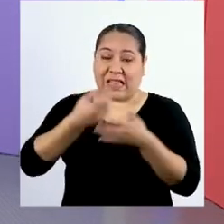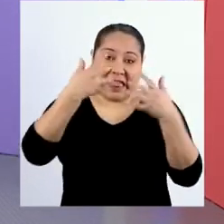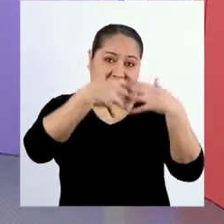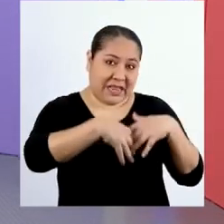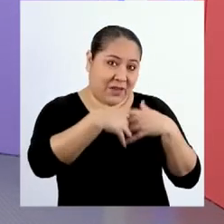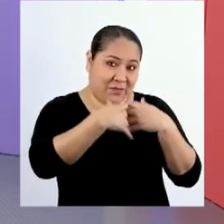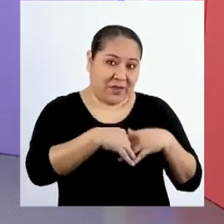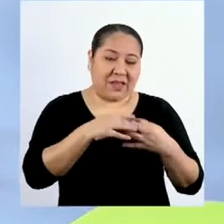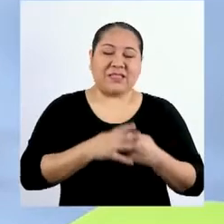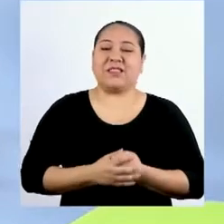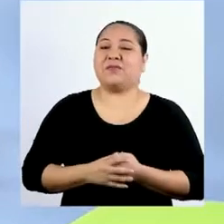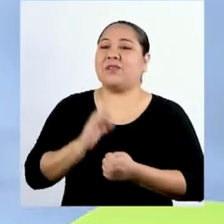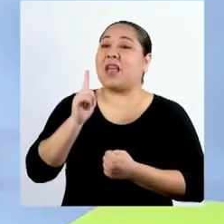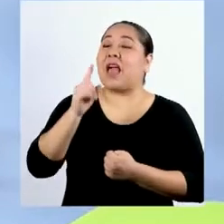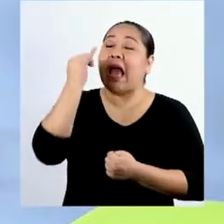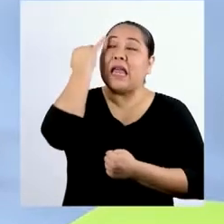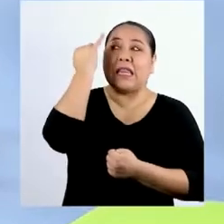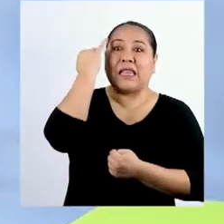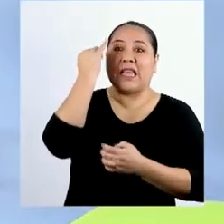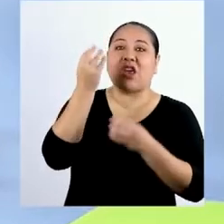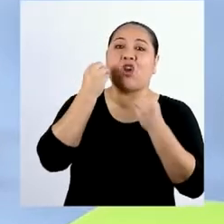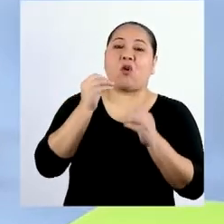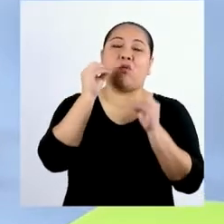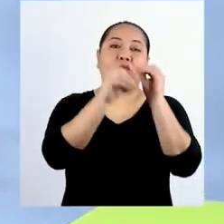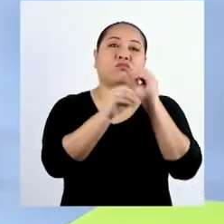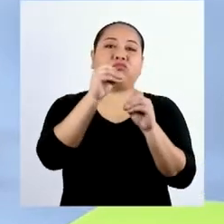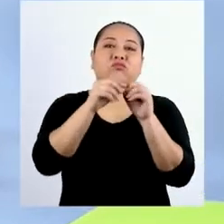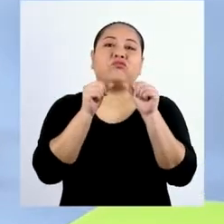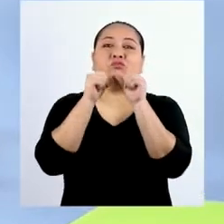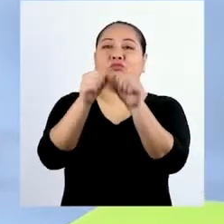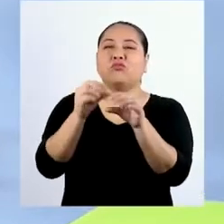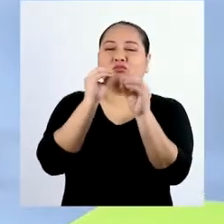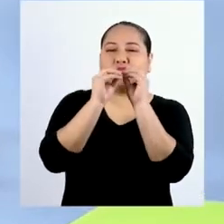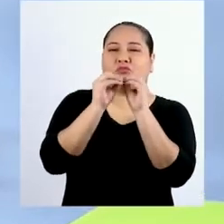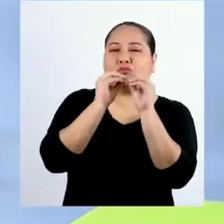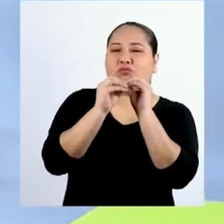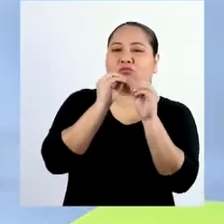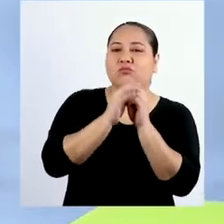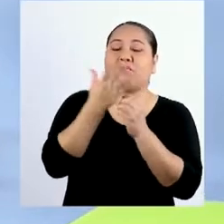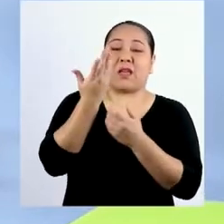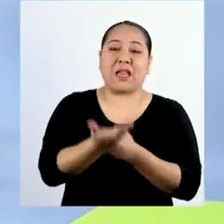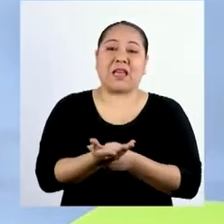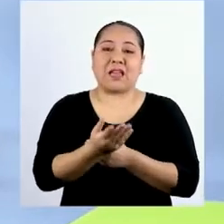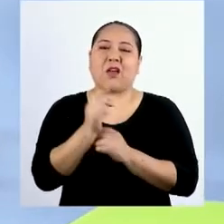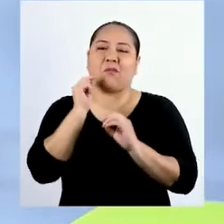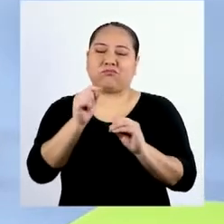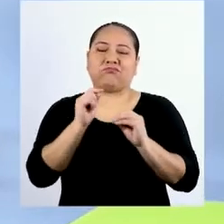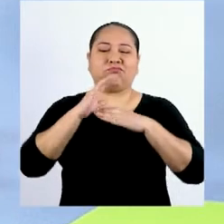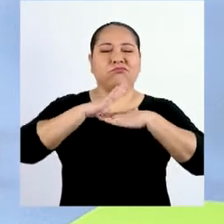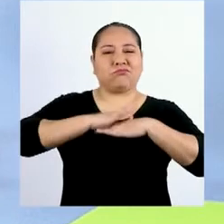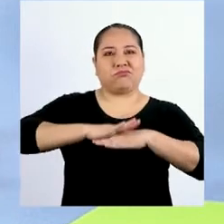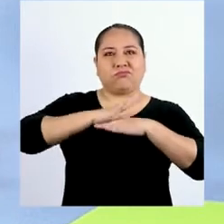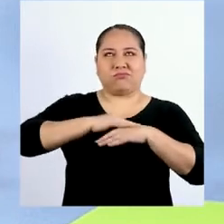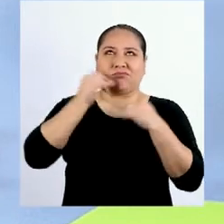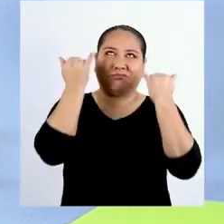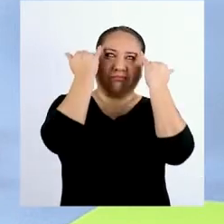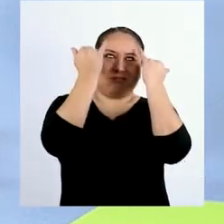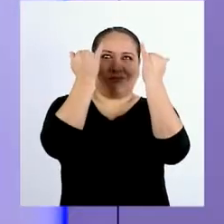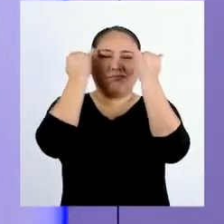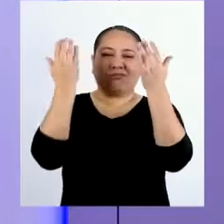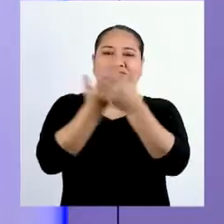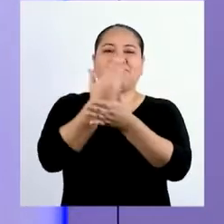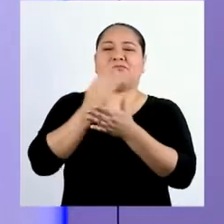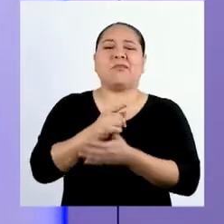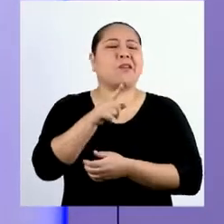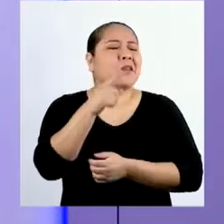emprendimiento. Y tengo algunas ideas sobre cómo podríamos continuar remodelándolo para que sea más cómodo y creativo.